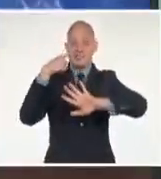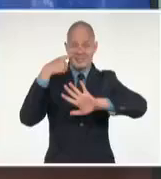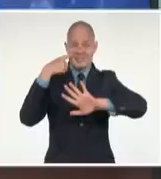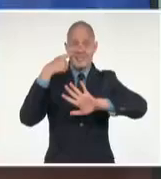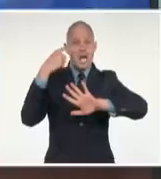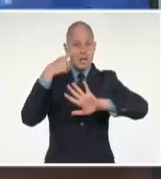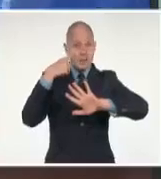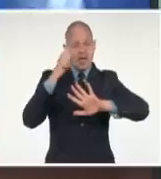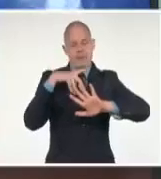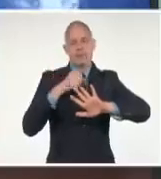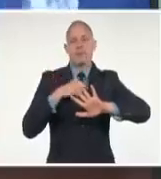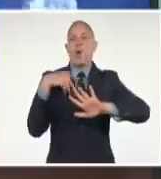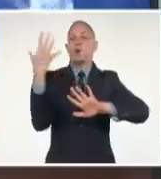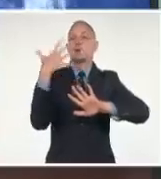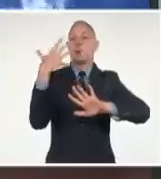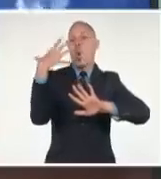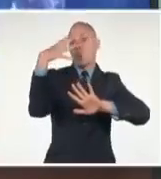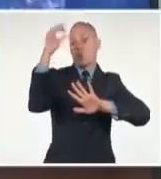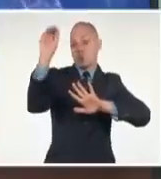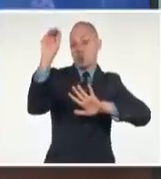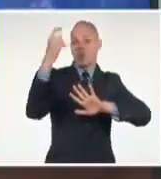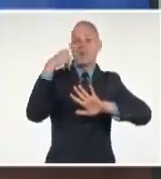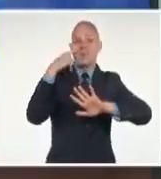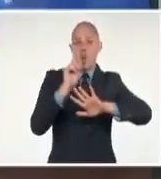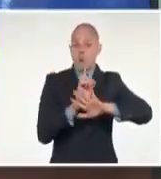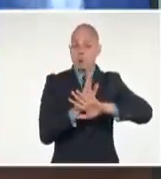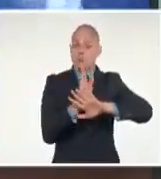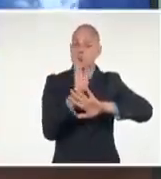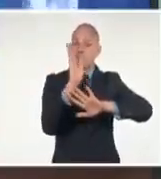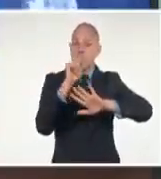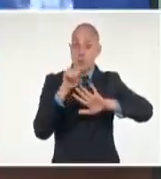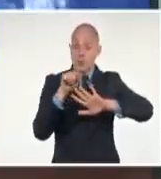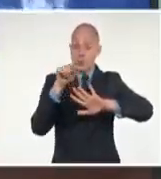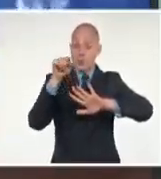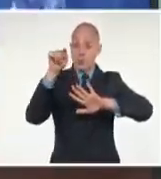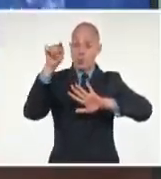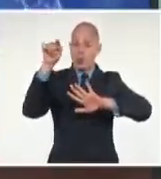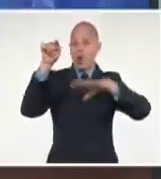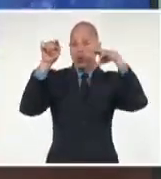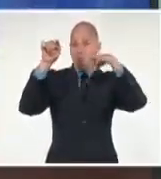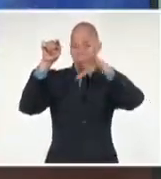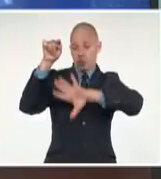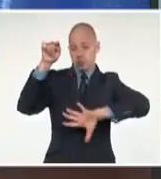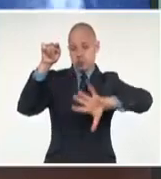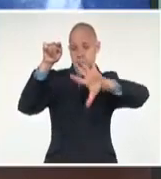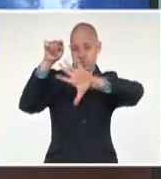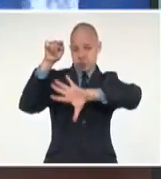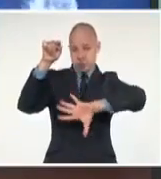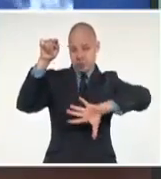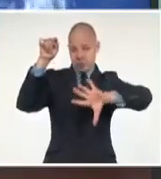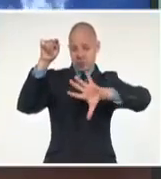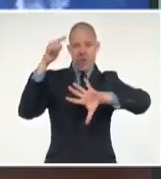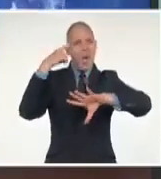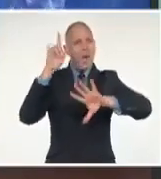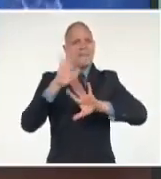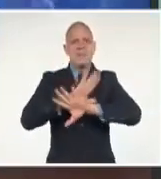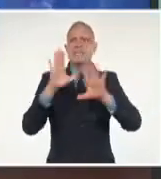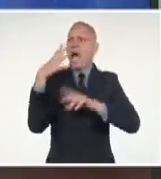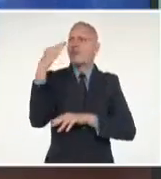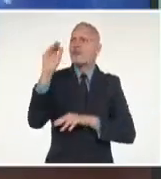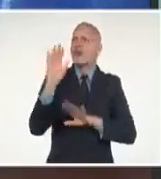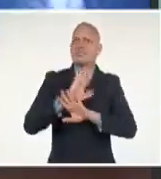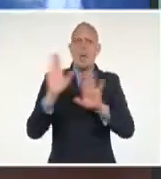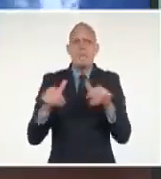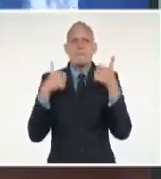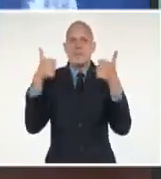en latitud. Esta lluvia también viene detrás. Por lo tanto, el hecho de que salga al mar